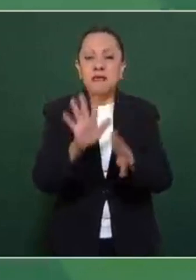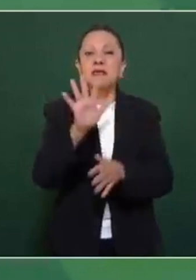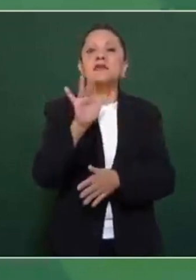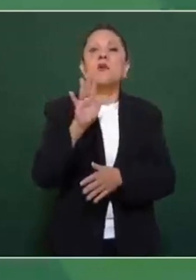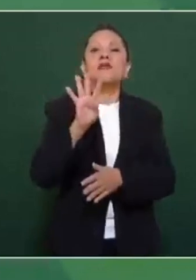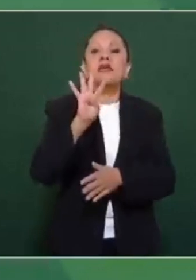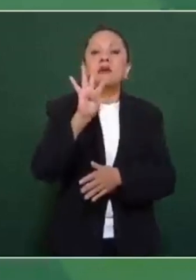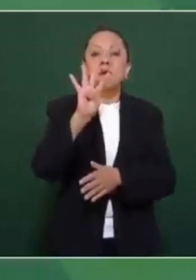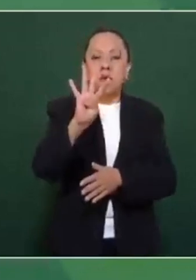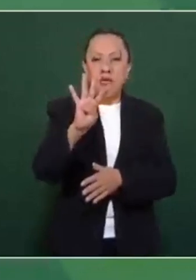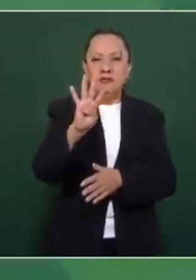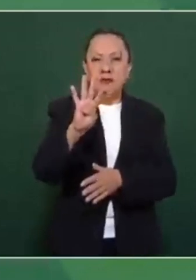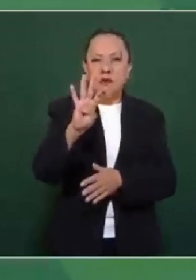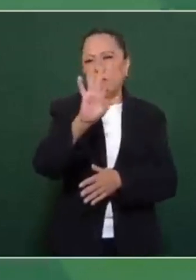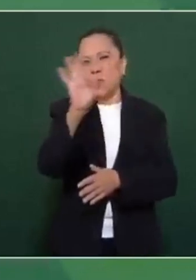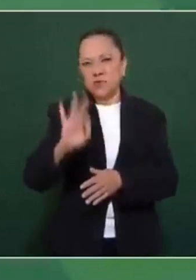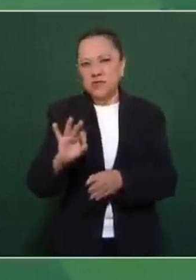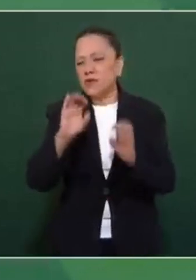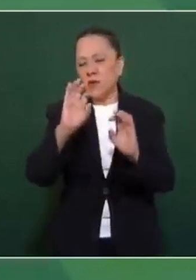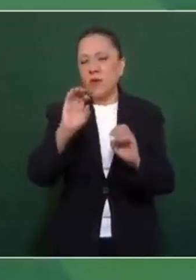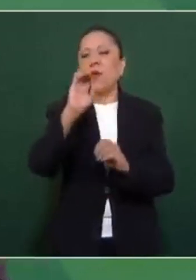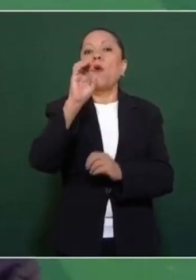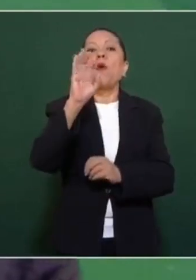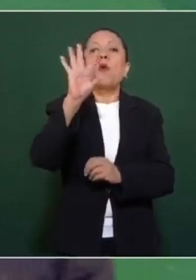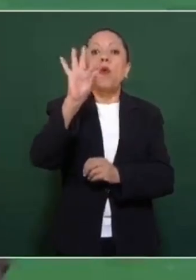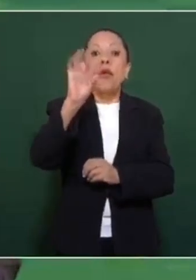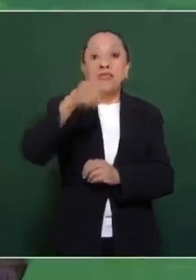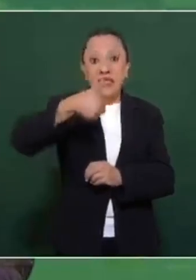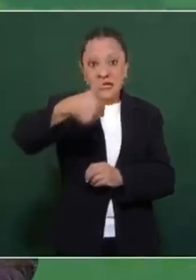46 por ciento del mercado